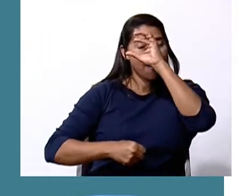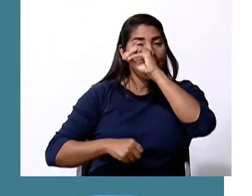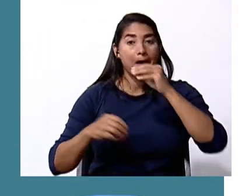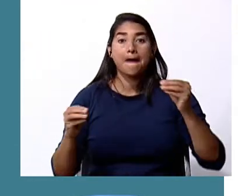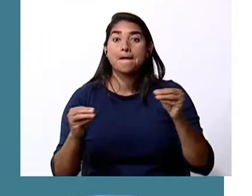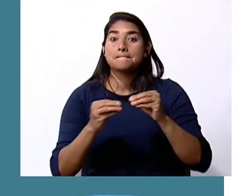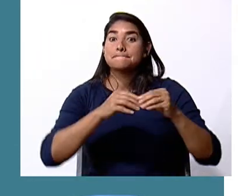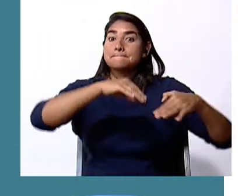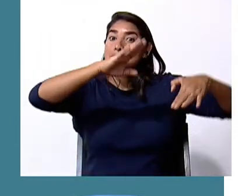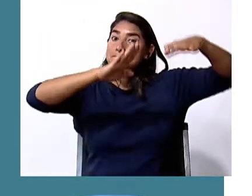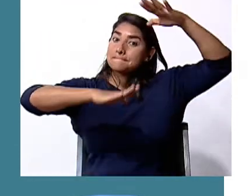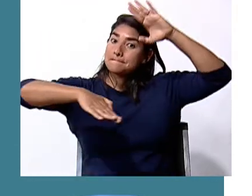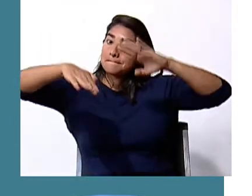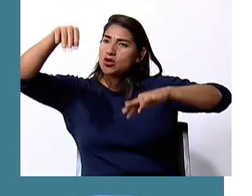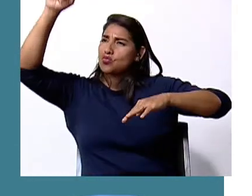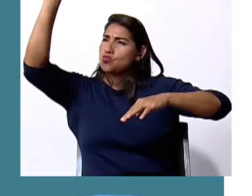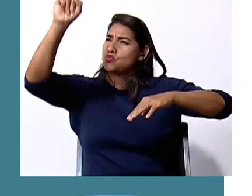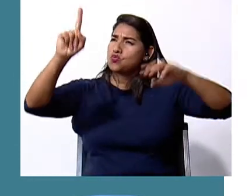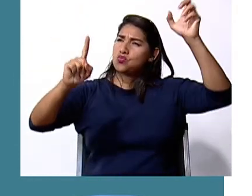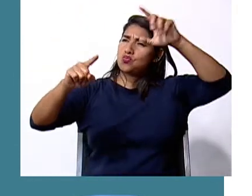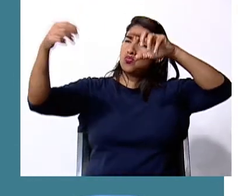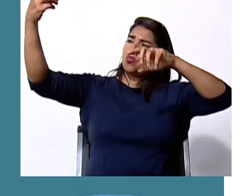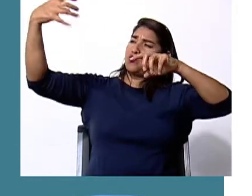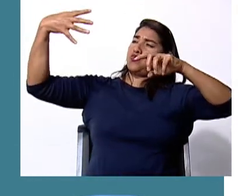cantidad de rayos solares.